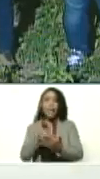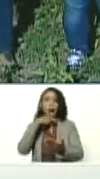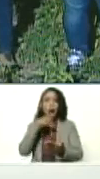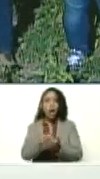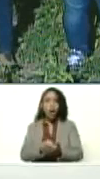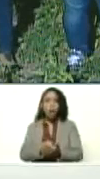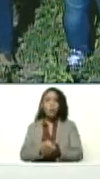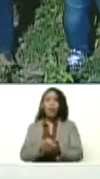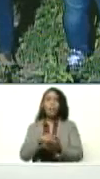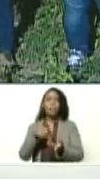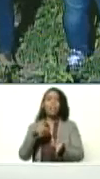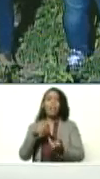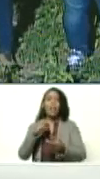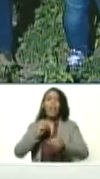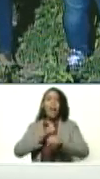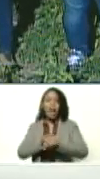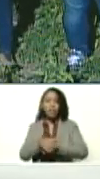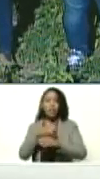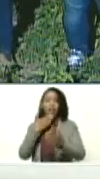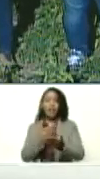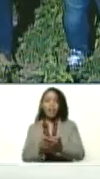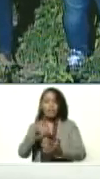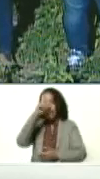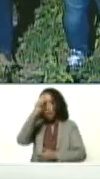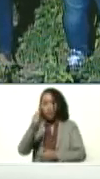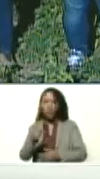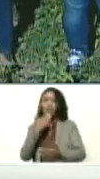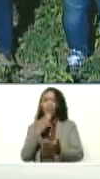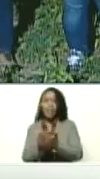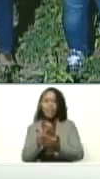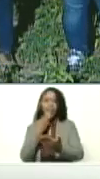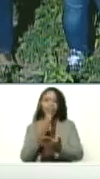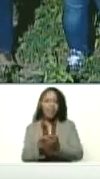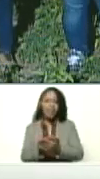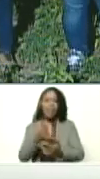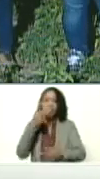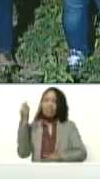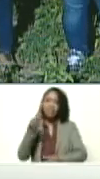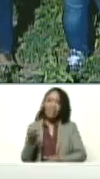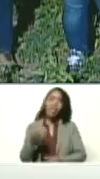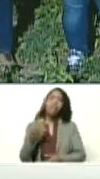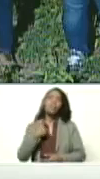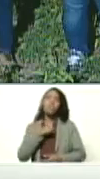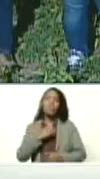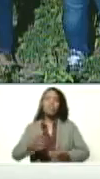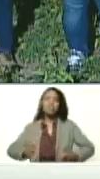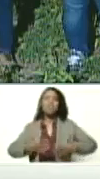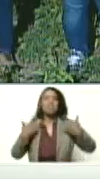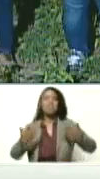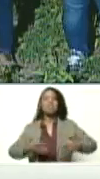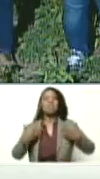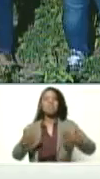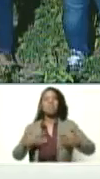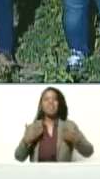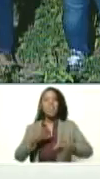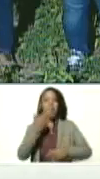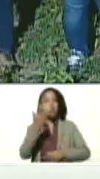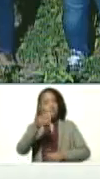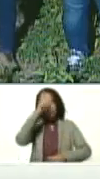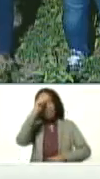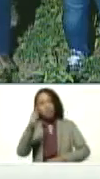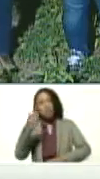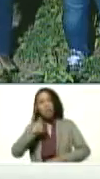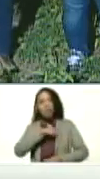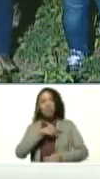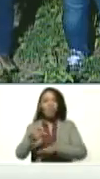de Ernesto de Héctor de todos las gracias por reconocerlo gracias de verdad nos llena de emoción de alegría que ustedes reconozcan